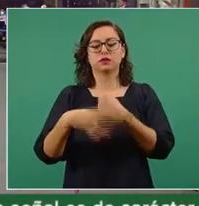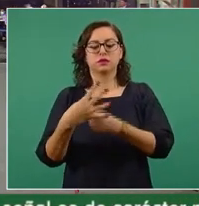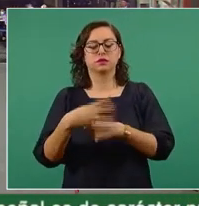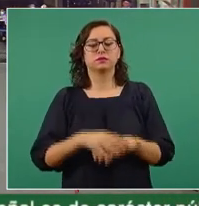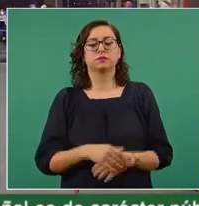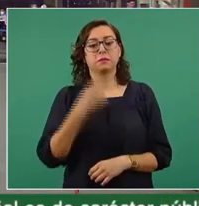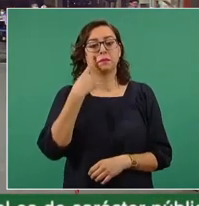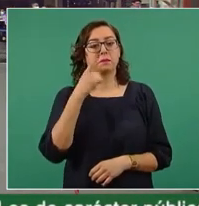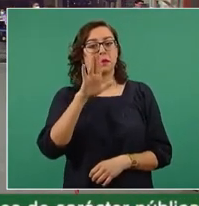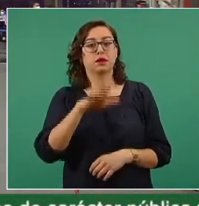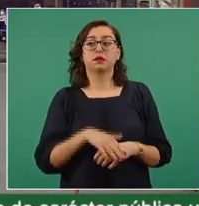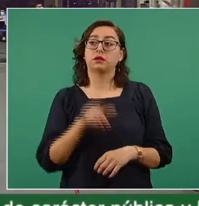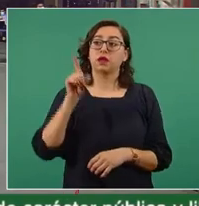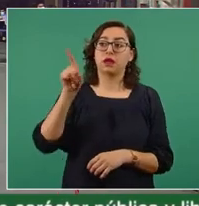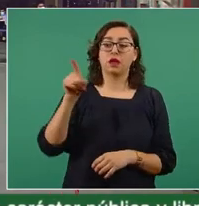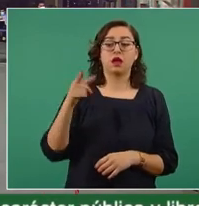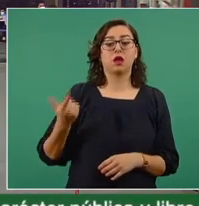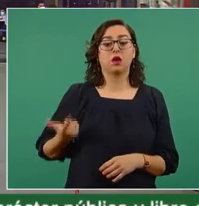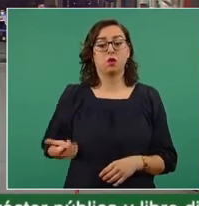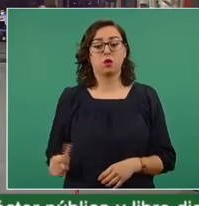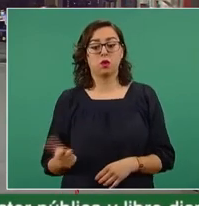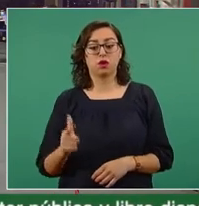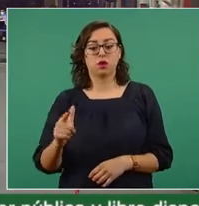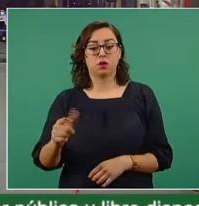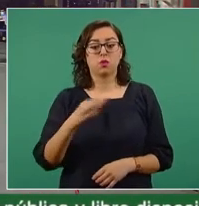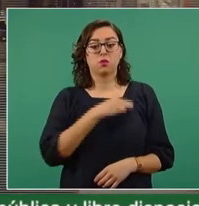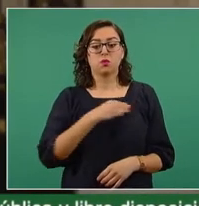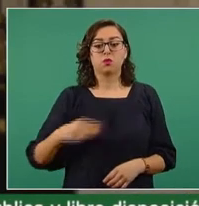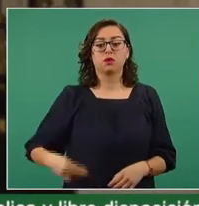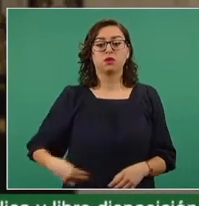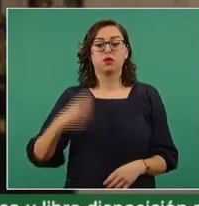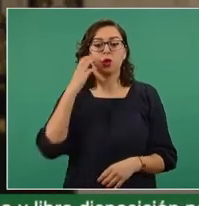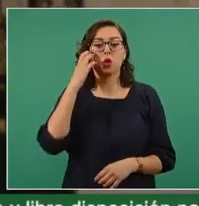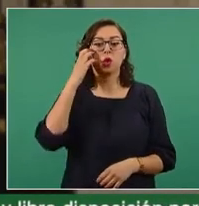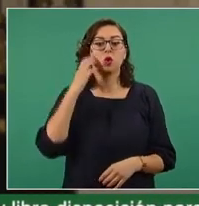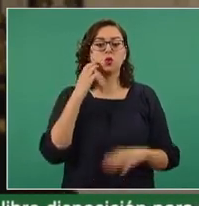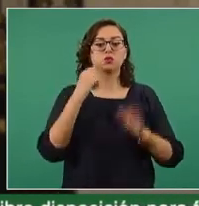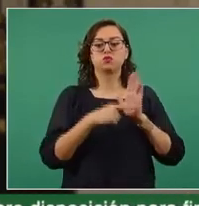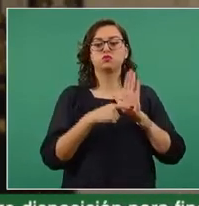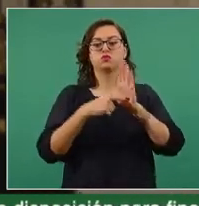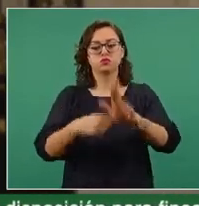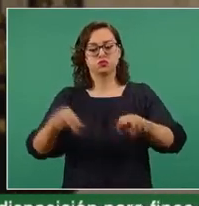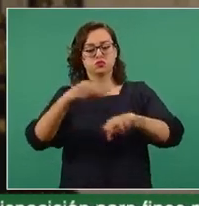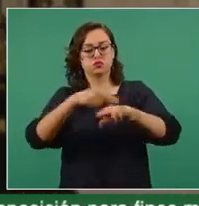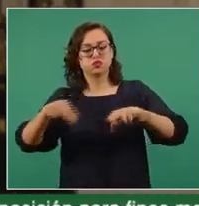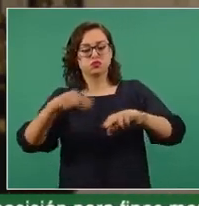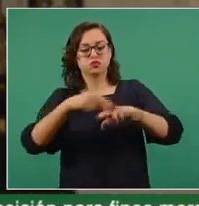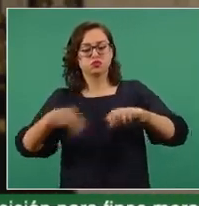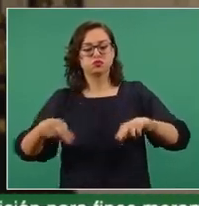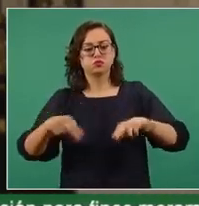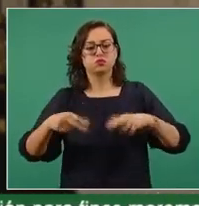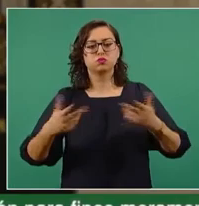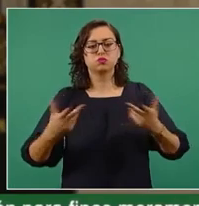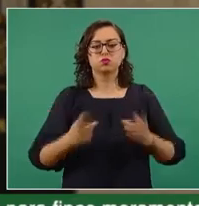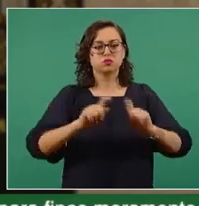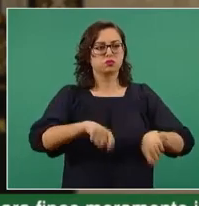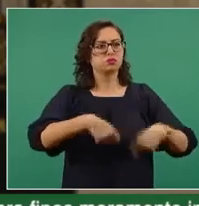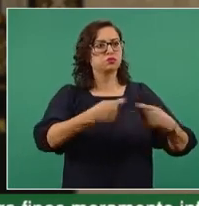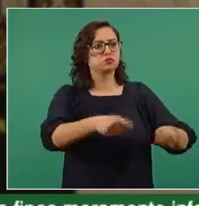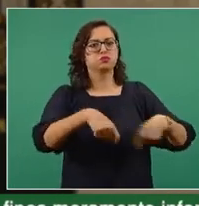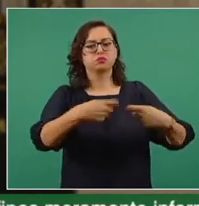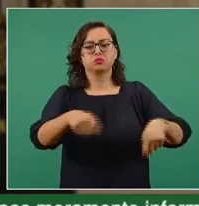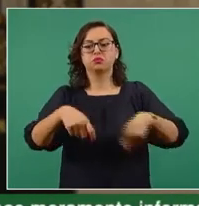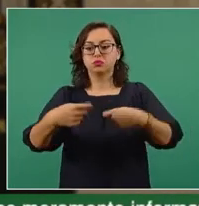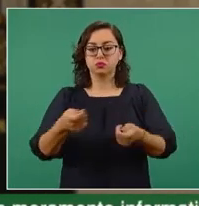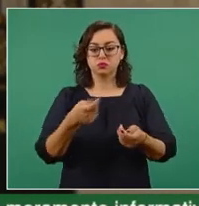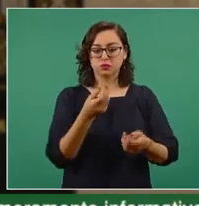estado de Guanajuato está entregando principalmente en el municipio de León argumentando ser una ayuda para las familias pues